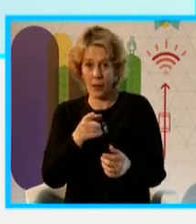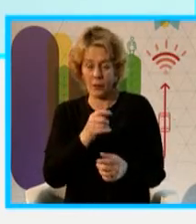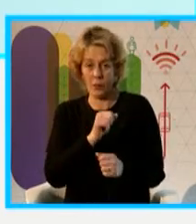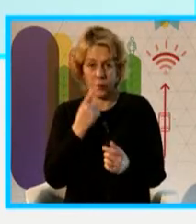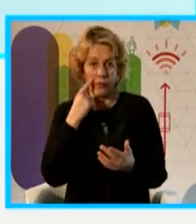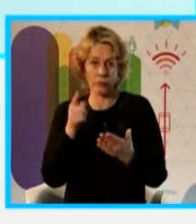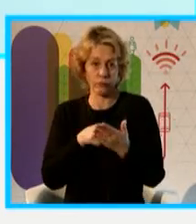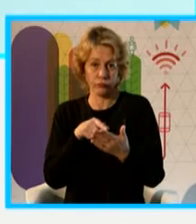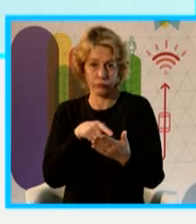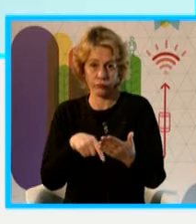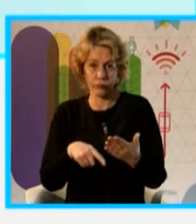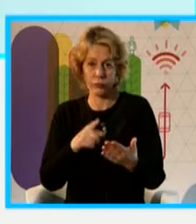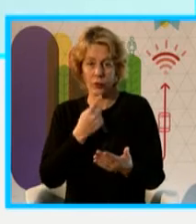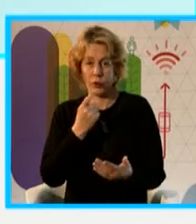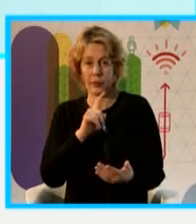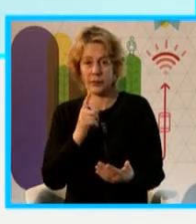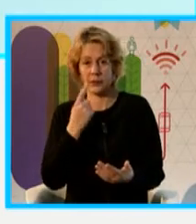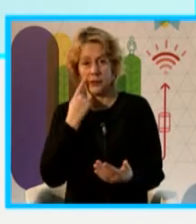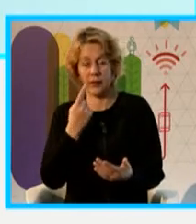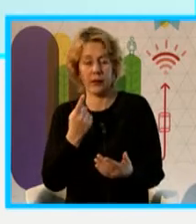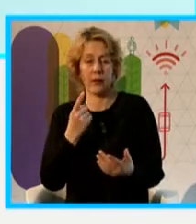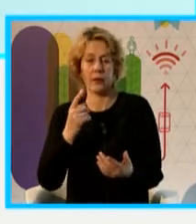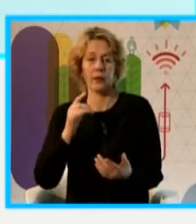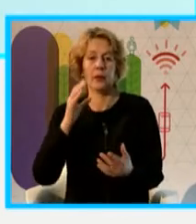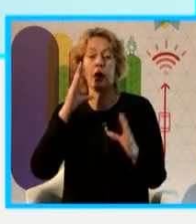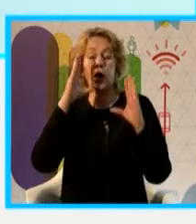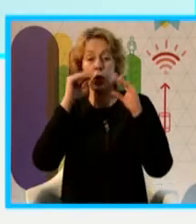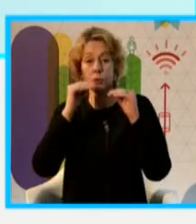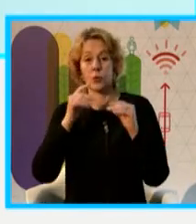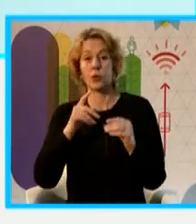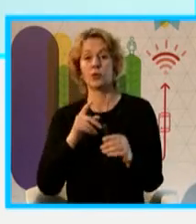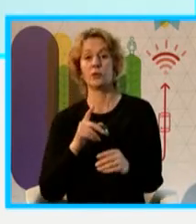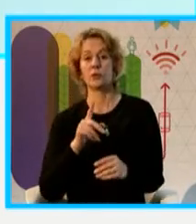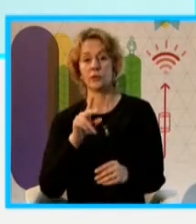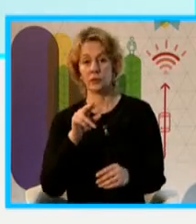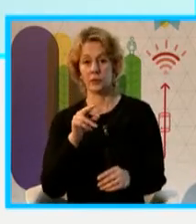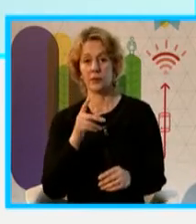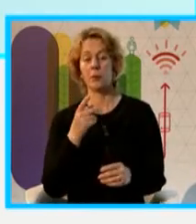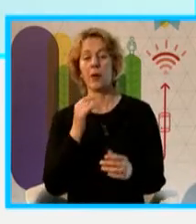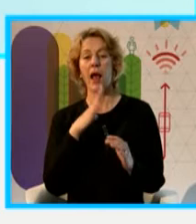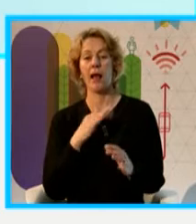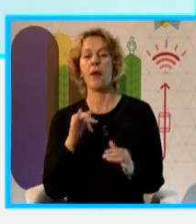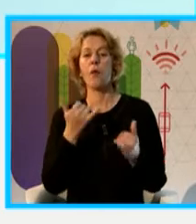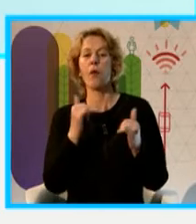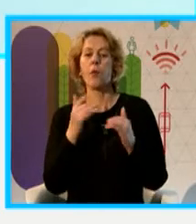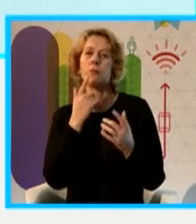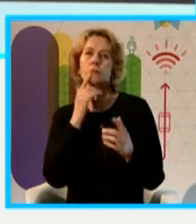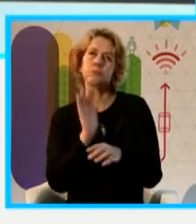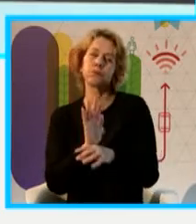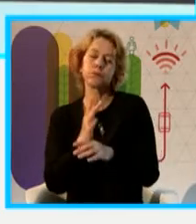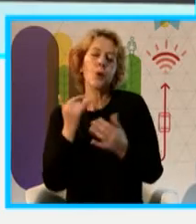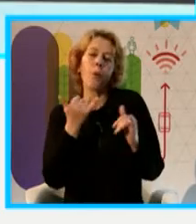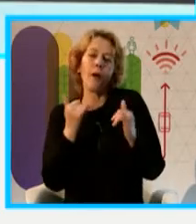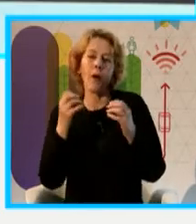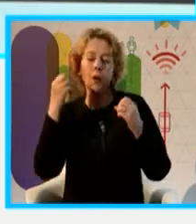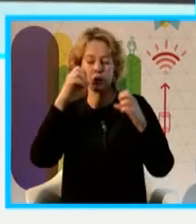también lo podría hacer en horario nocturno y en horario nocturno también podría haber un juego de luces, como podemos ver en la